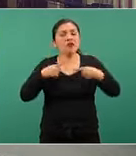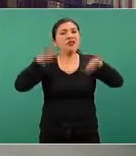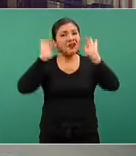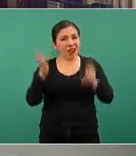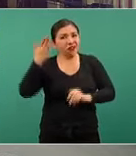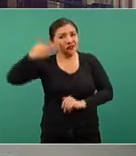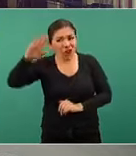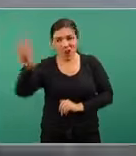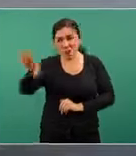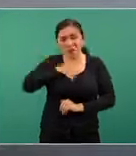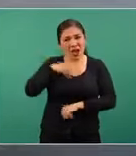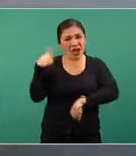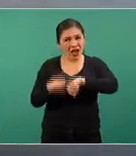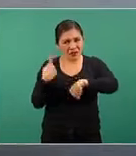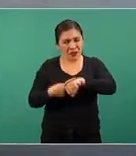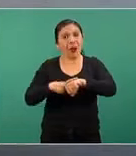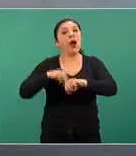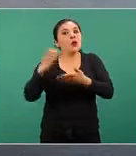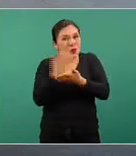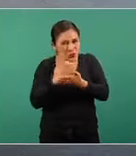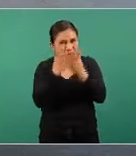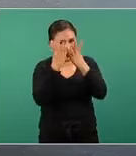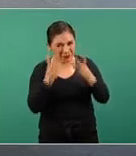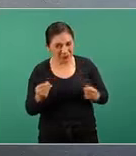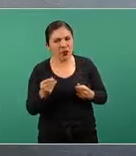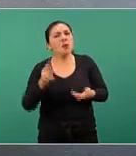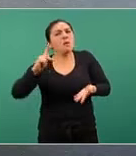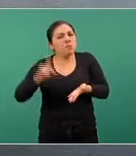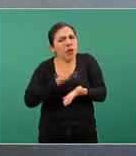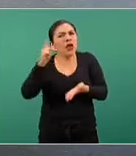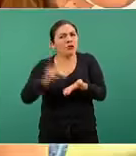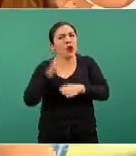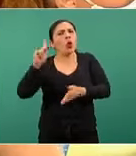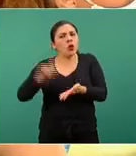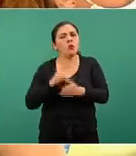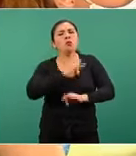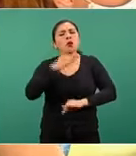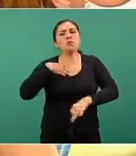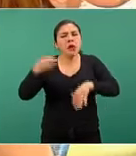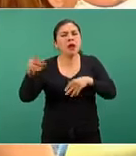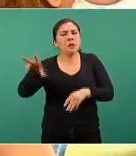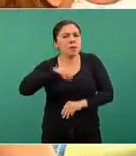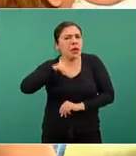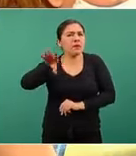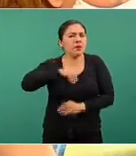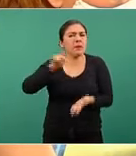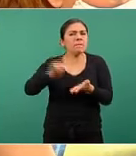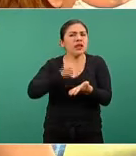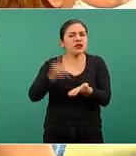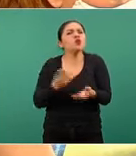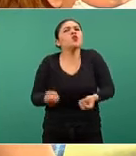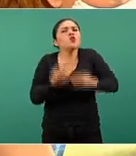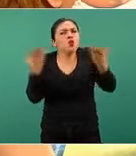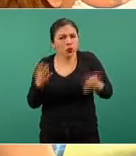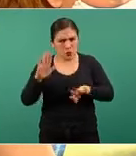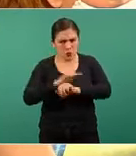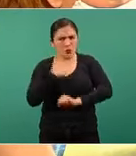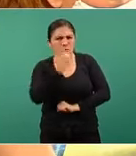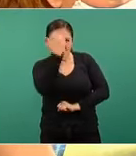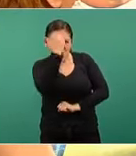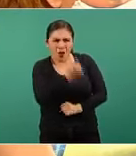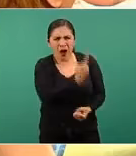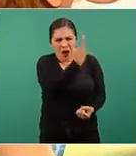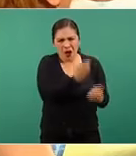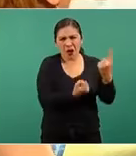COVID y logró salir adelante, ¿cuántas veces más se puede volver a recontagiar? Porque tengo algunos casos donde